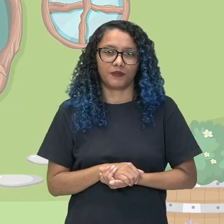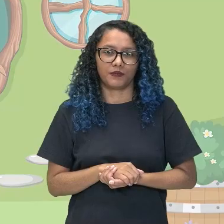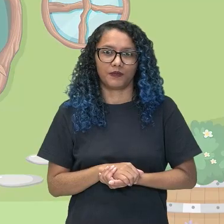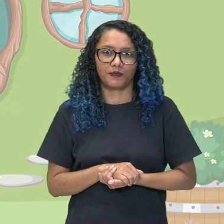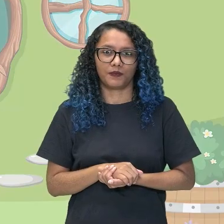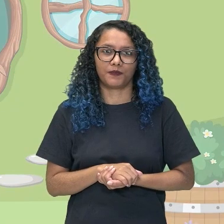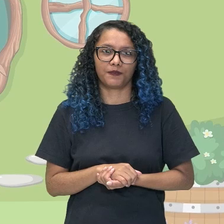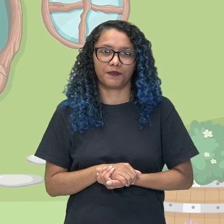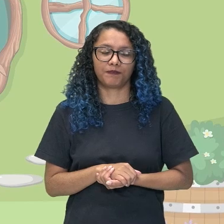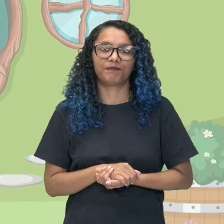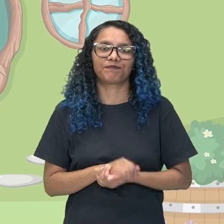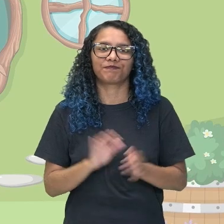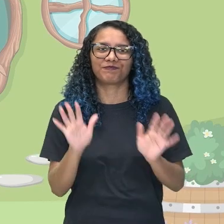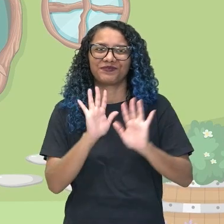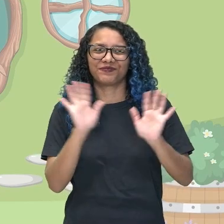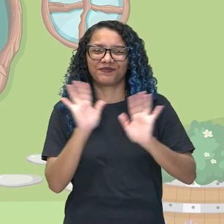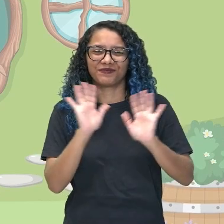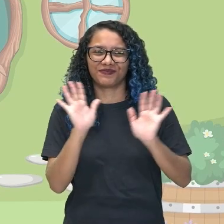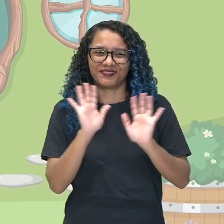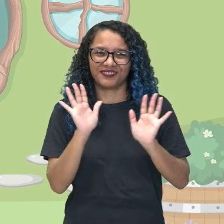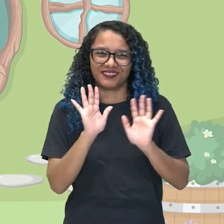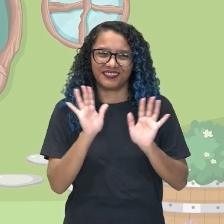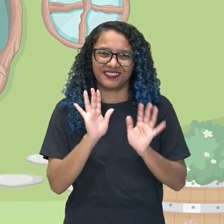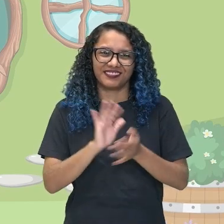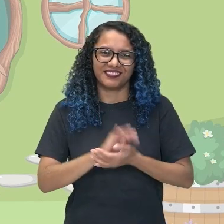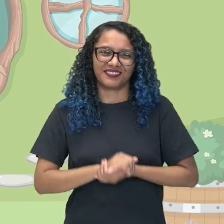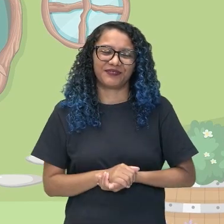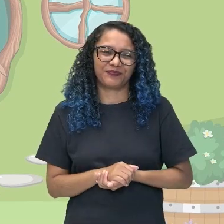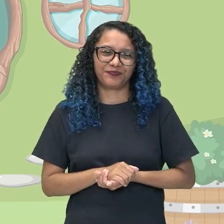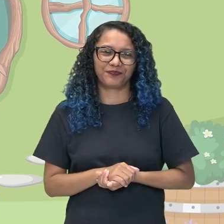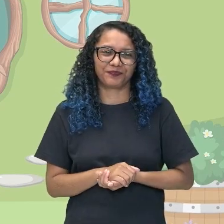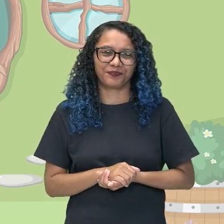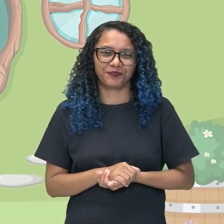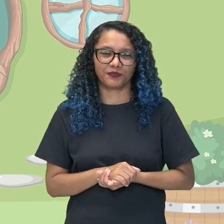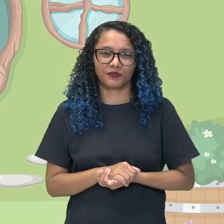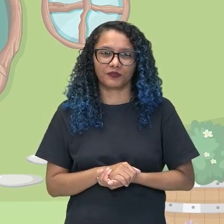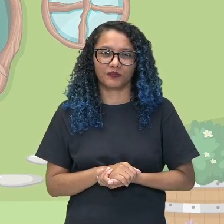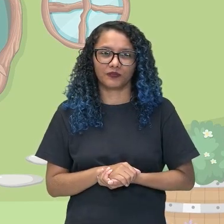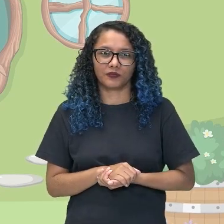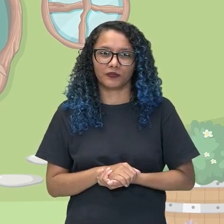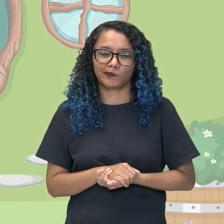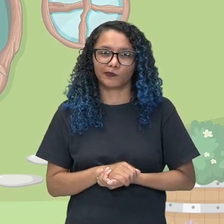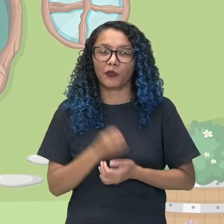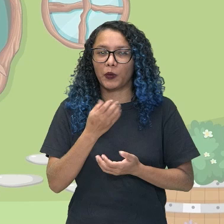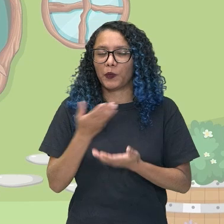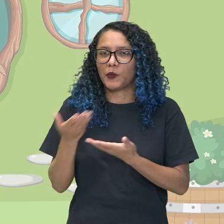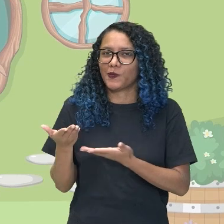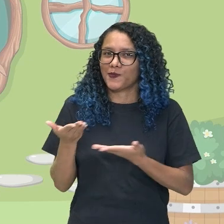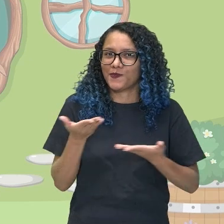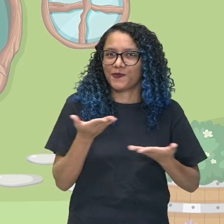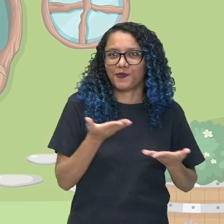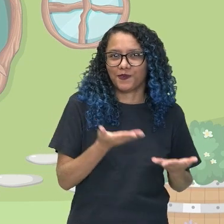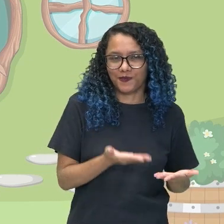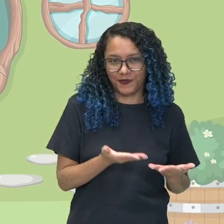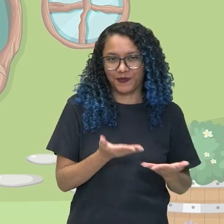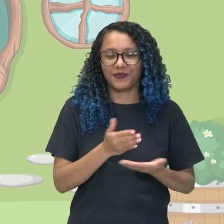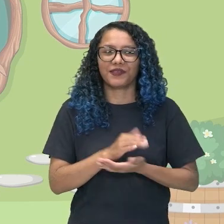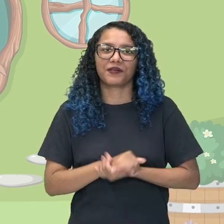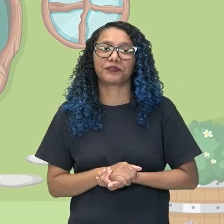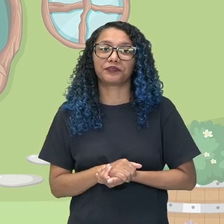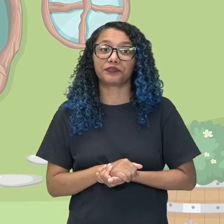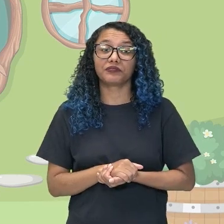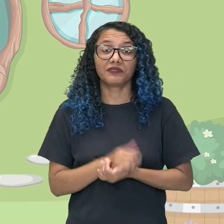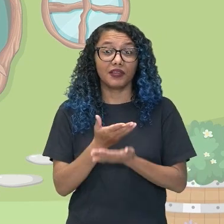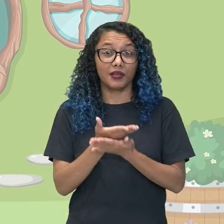Hola mis dulces alumnos, sean todos muy bienvenidos a nuestra